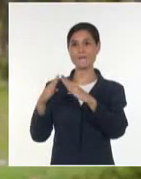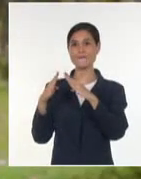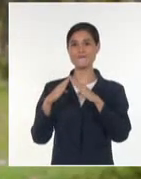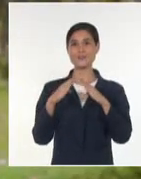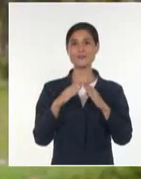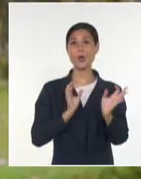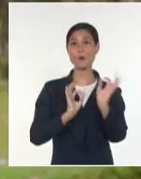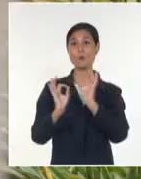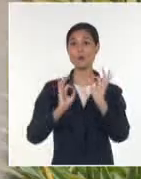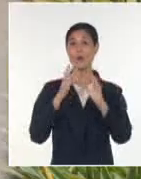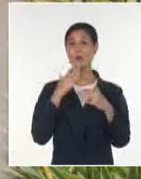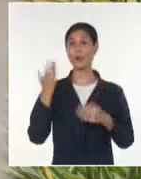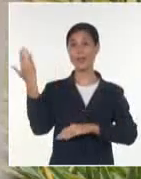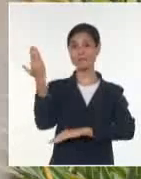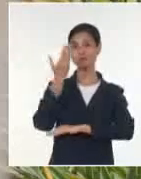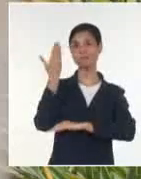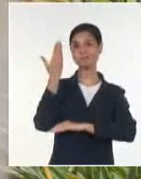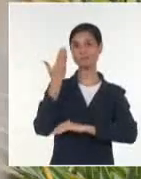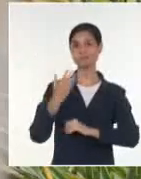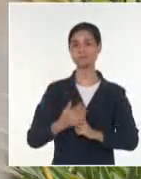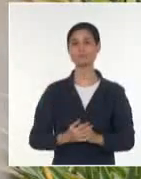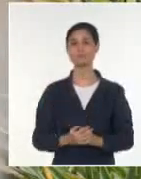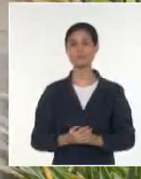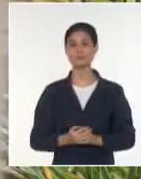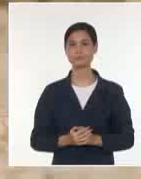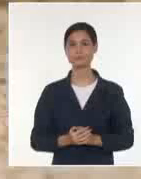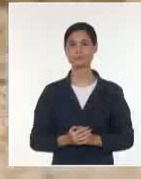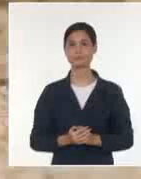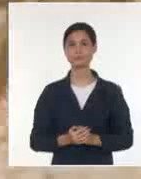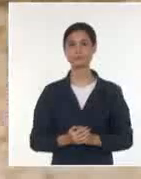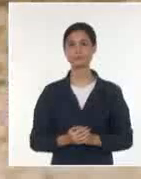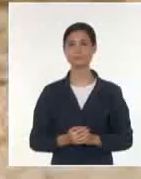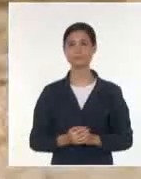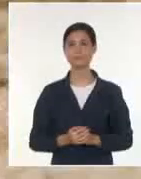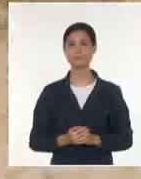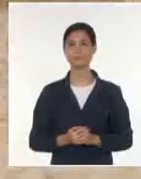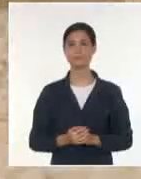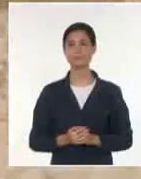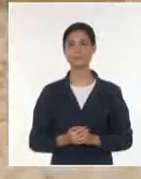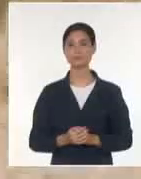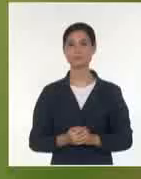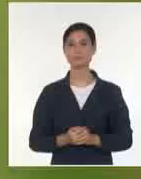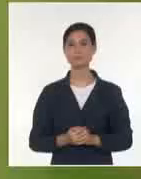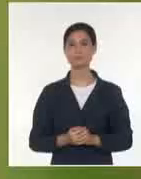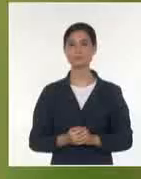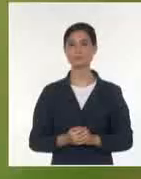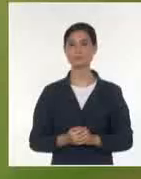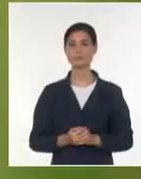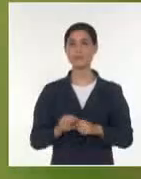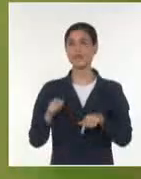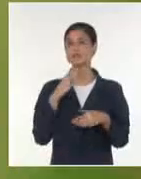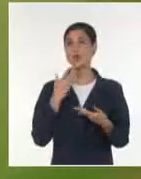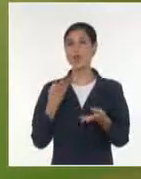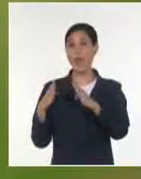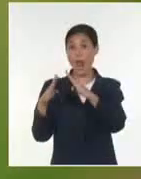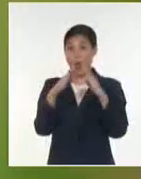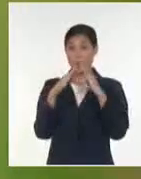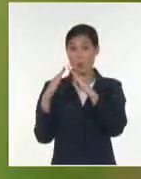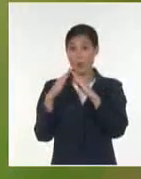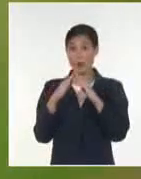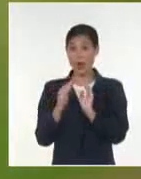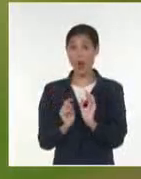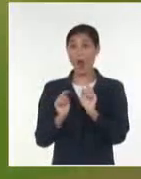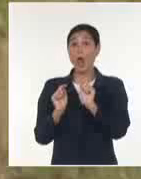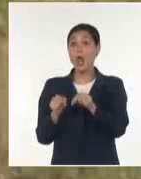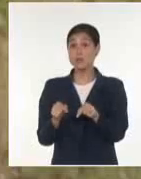nuevas realidades climáticas. En ese sentido van a propiciar la adaptación de las comunidades y de los